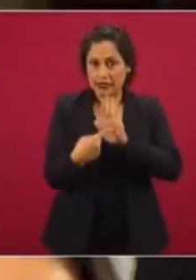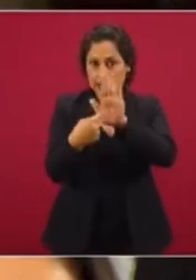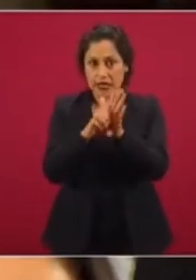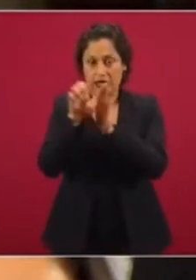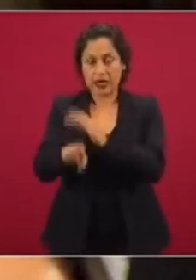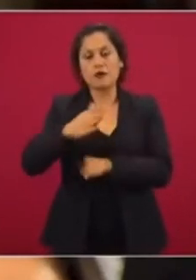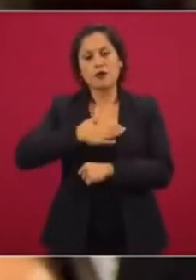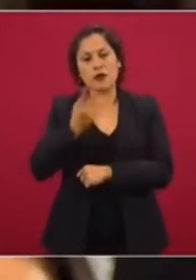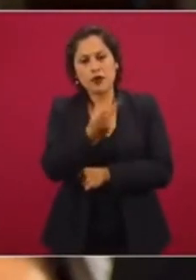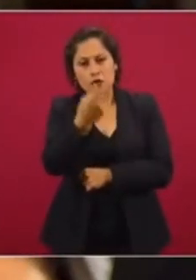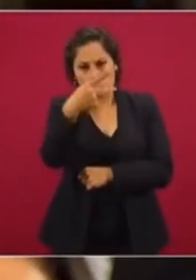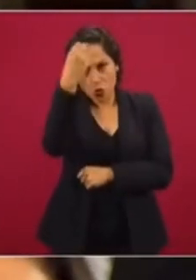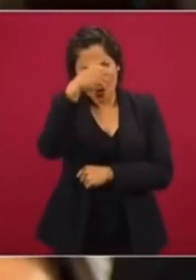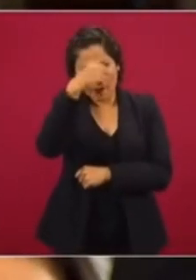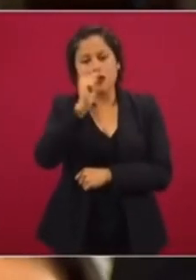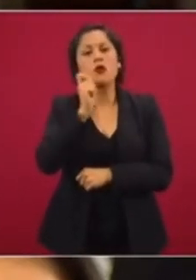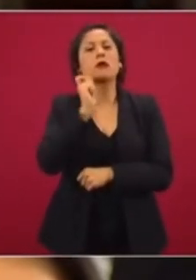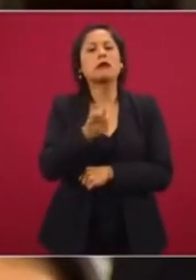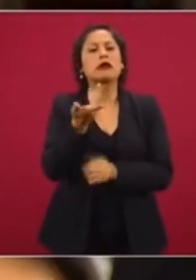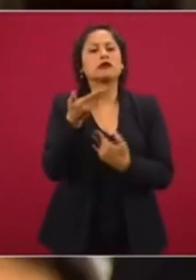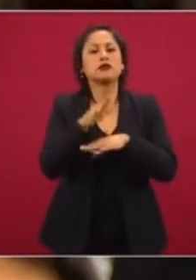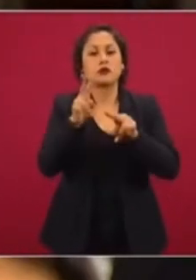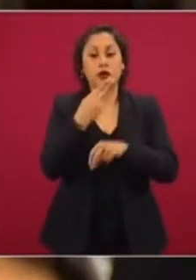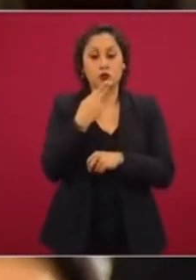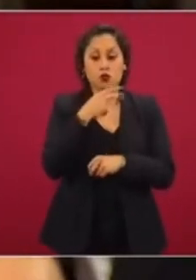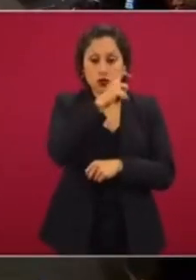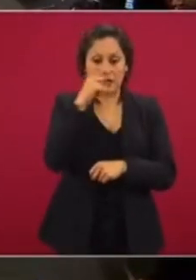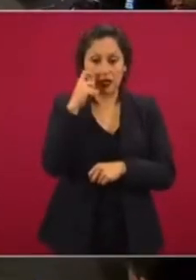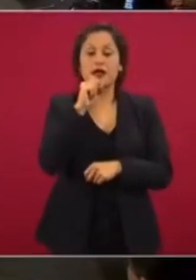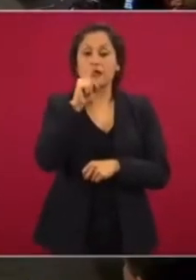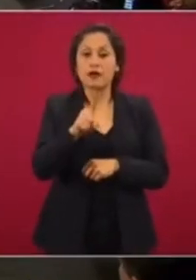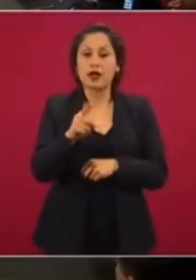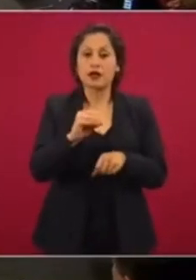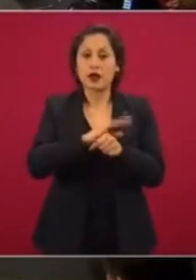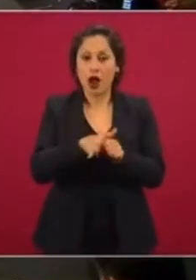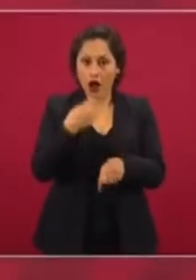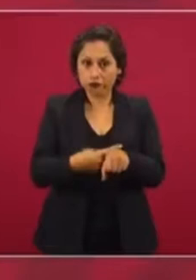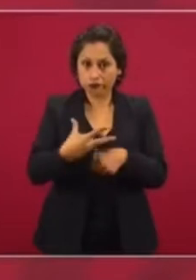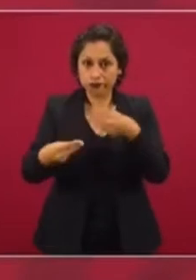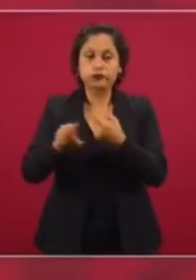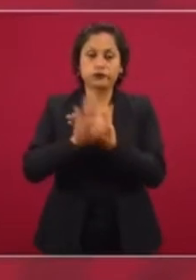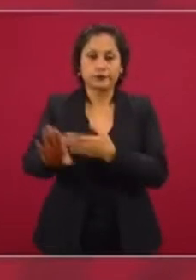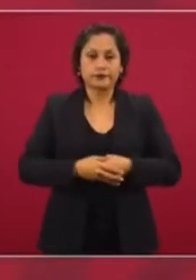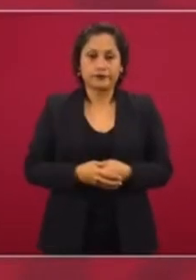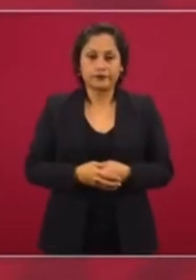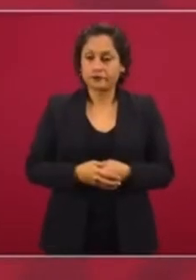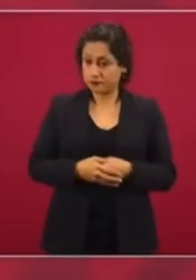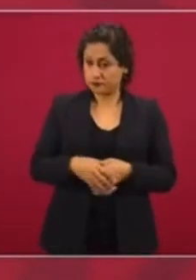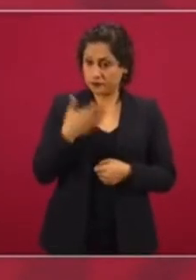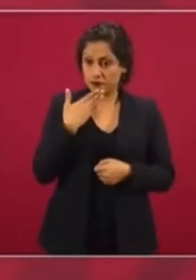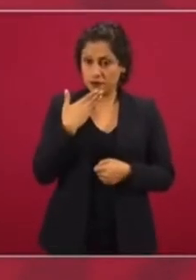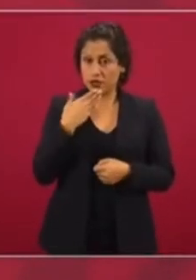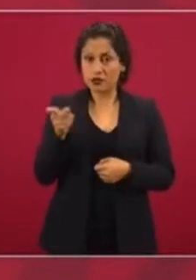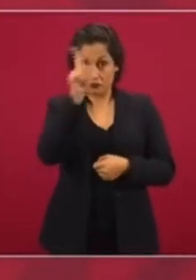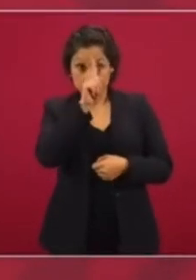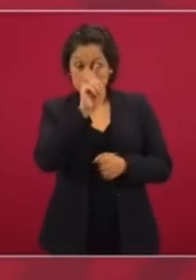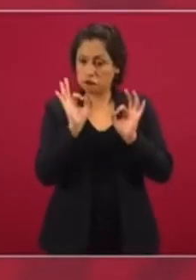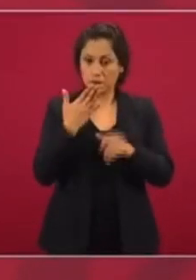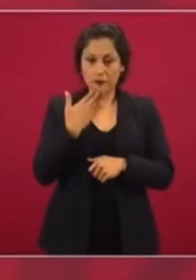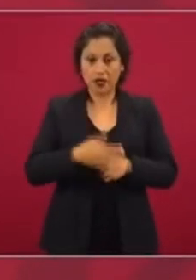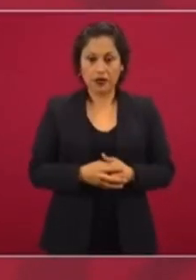¿Qué opina usted? ¿Qué dice usted de dar el ejemplo para el uso de cubrebocas y evitar contagios de COVID-19? Que es buena su recomendación.